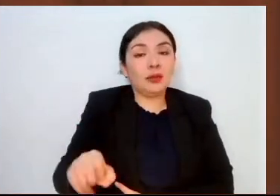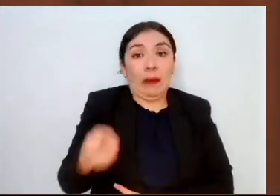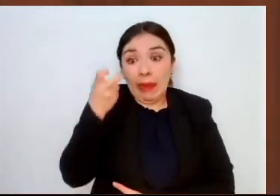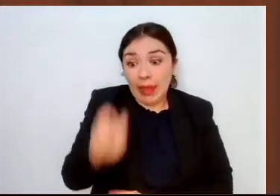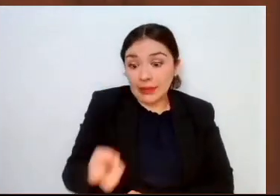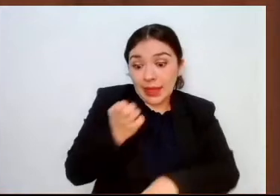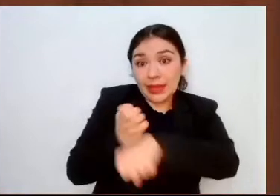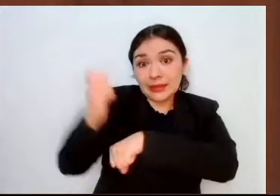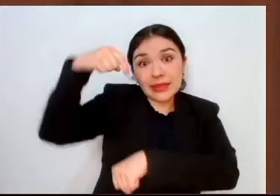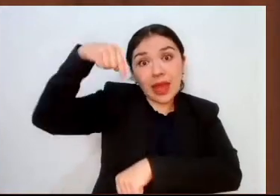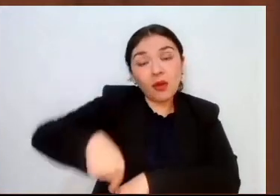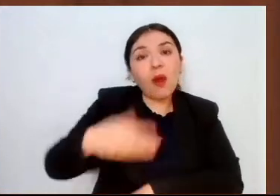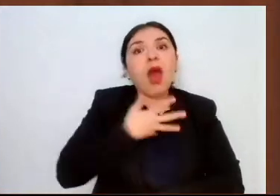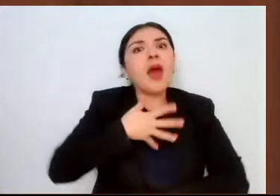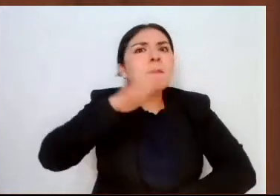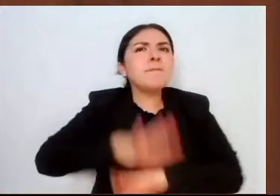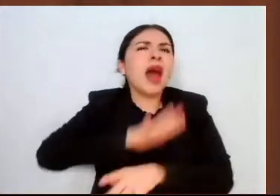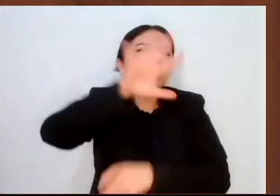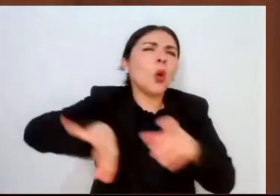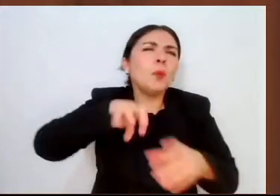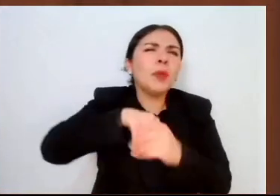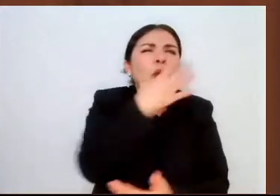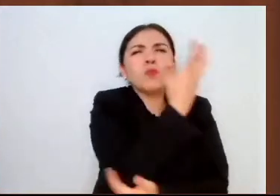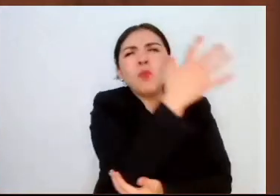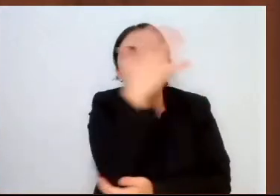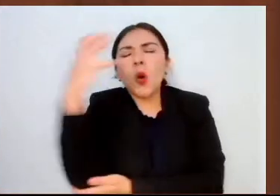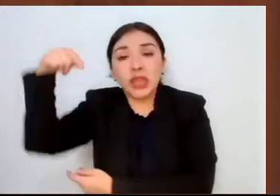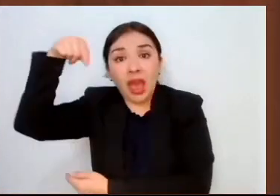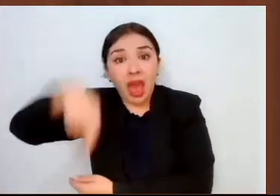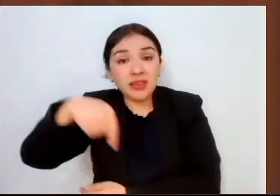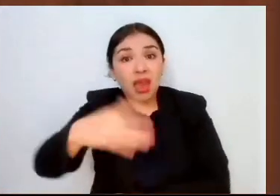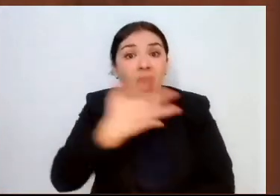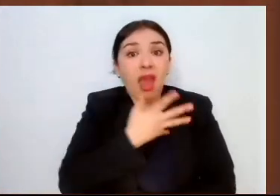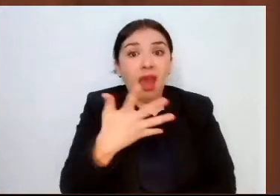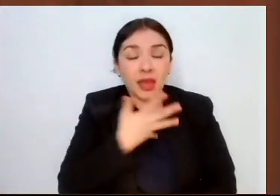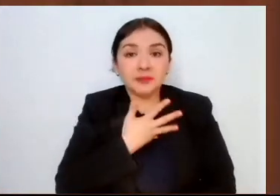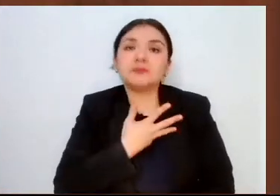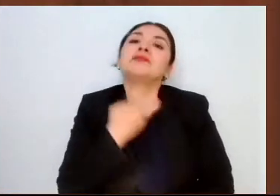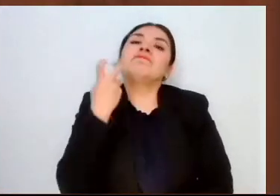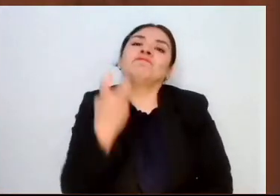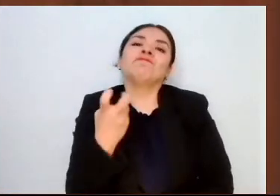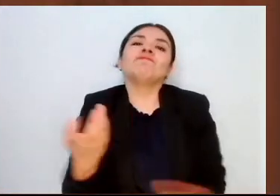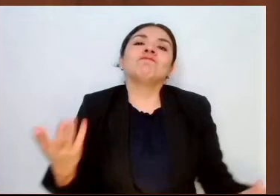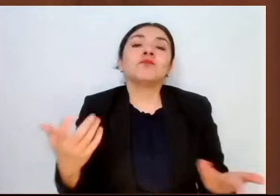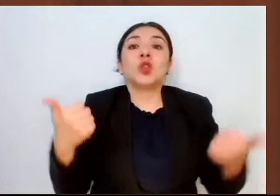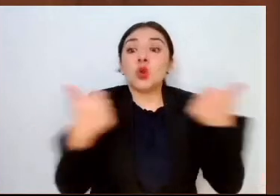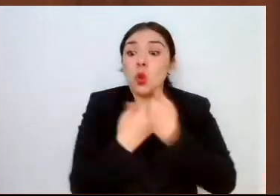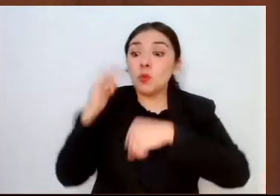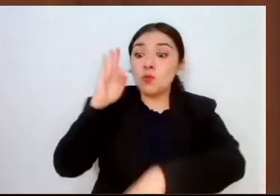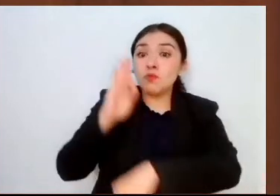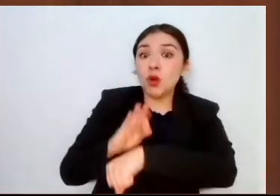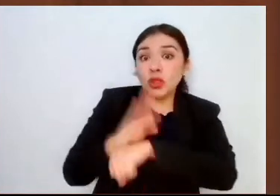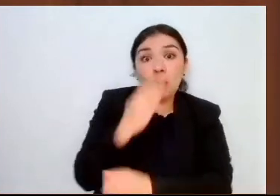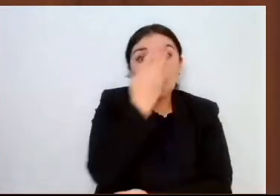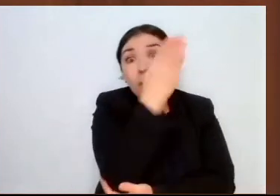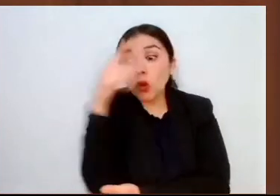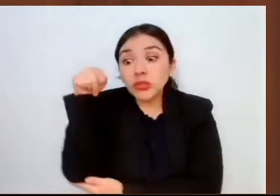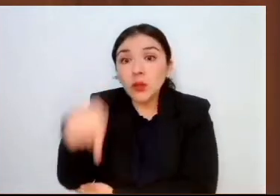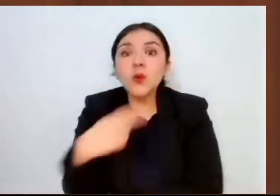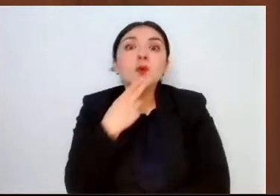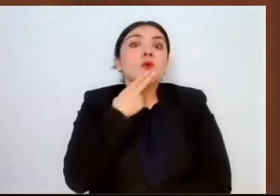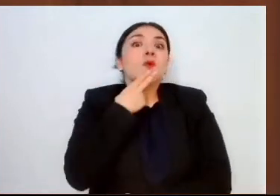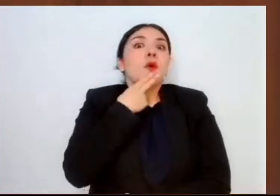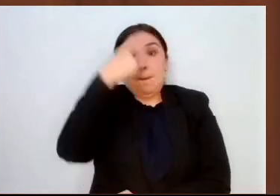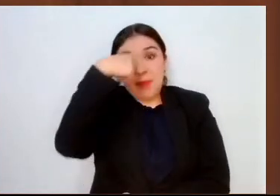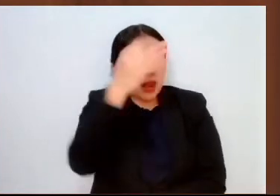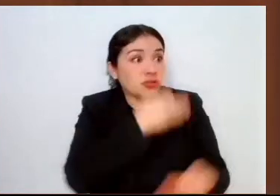con mayor cobertura forestal del centro del país, por lo que la protección de este patrimonio de